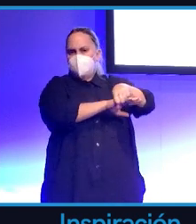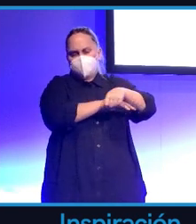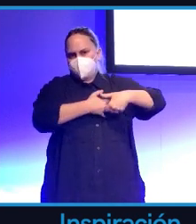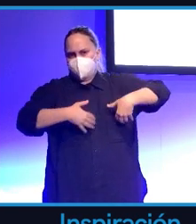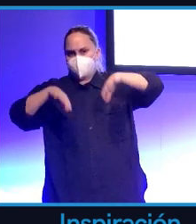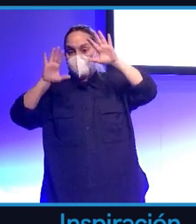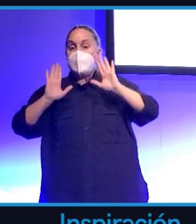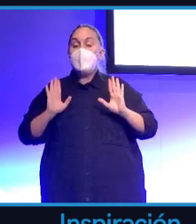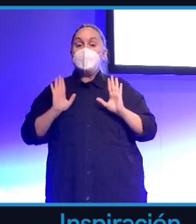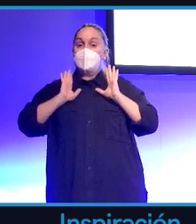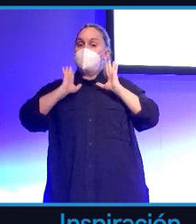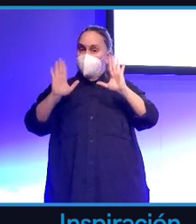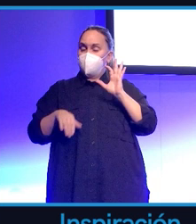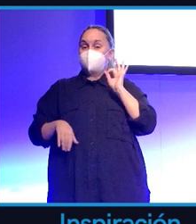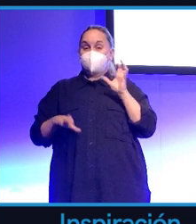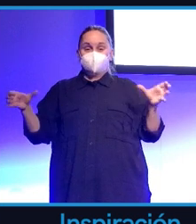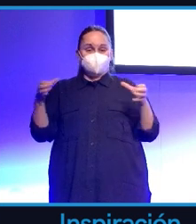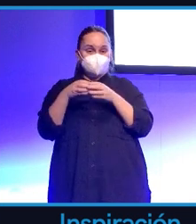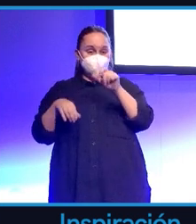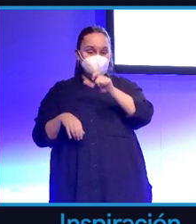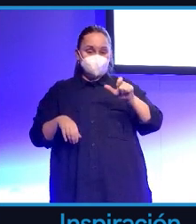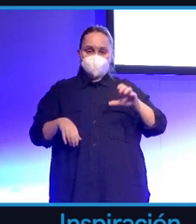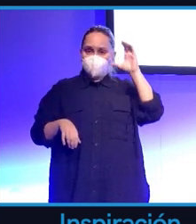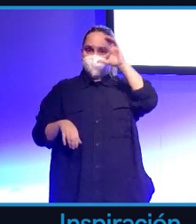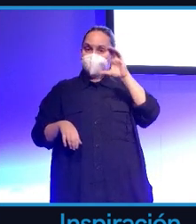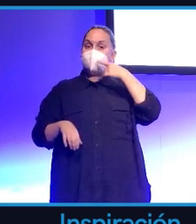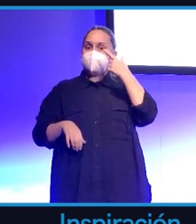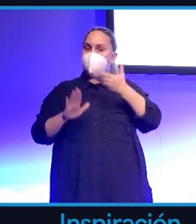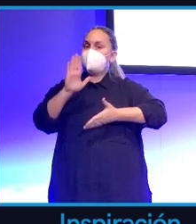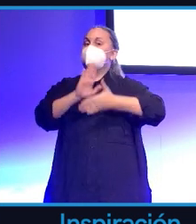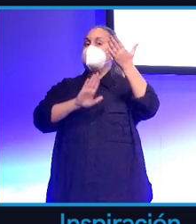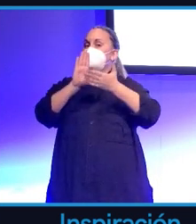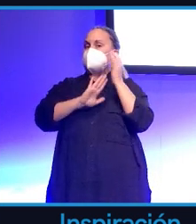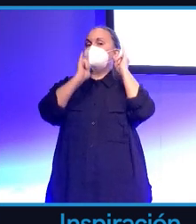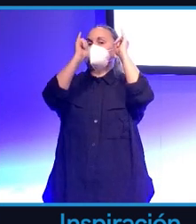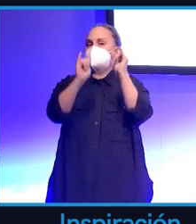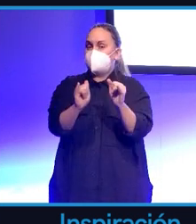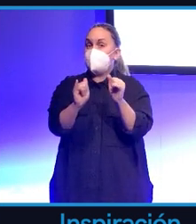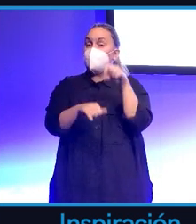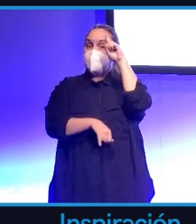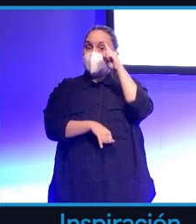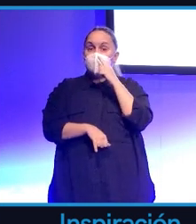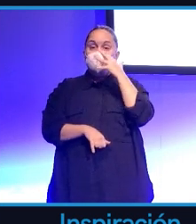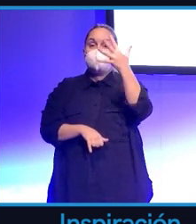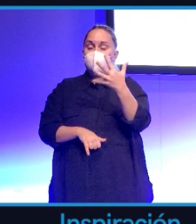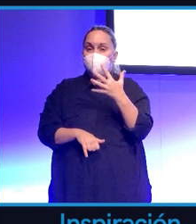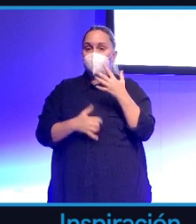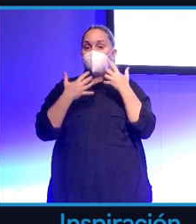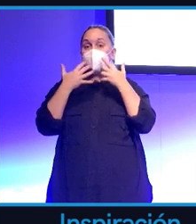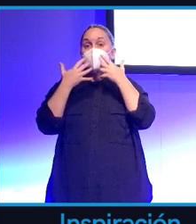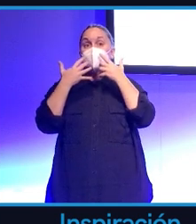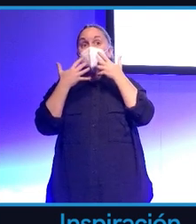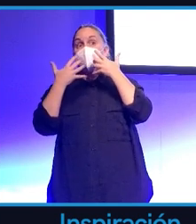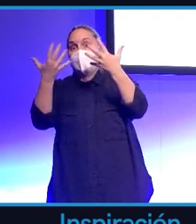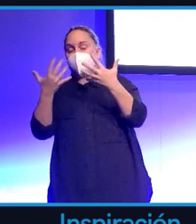Pero hay un consenso en la comunidad científica de que esto se alcanzará. No sabemos si en 5, 10, 100 o 500